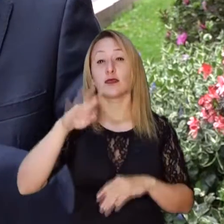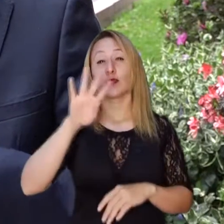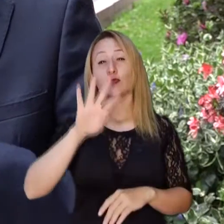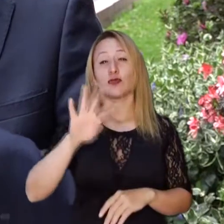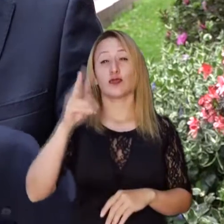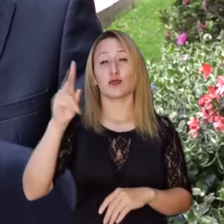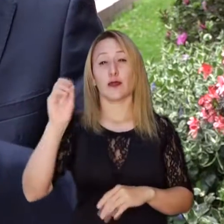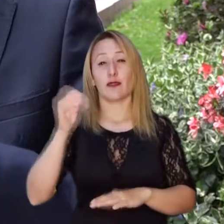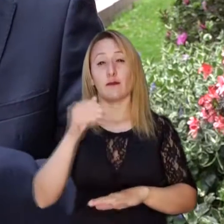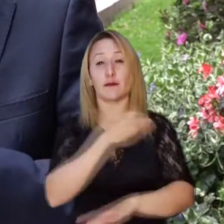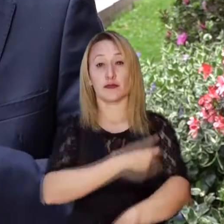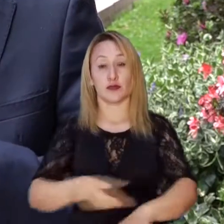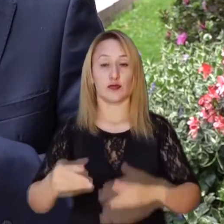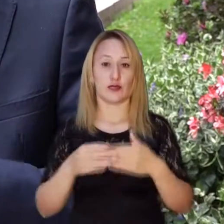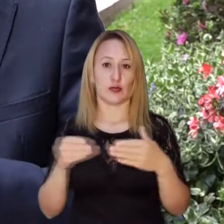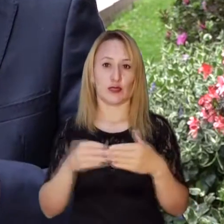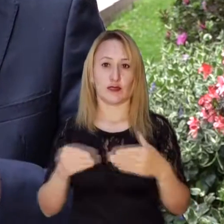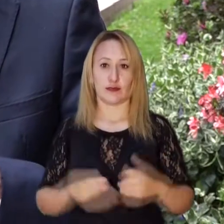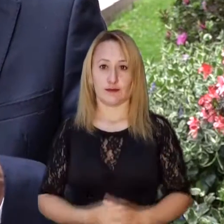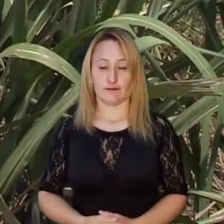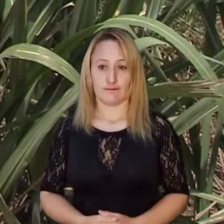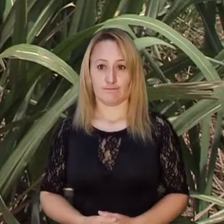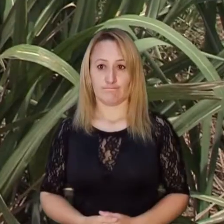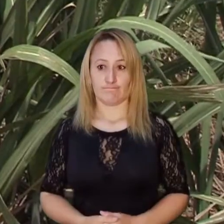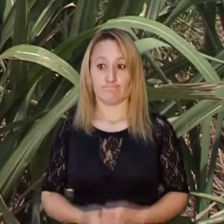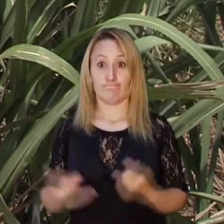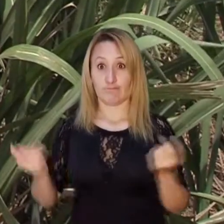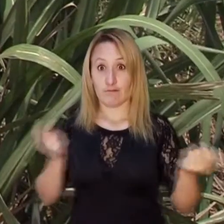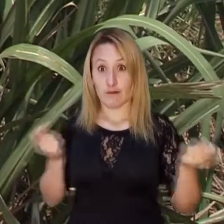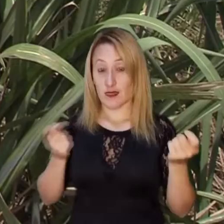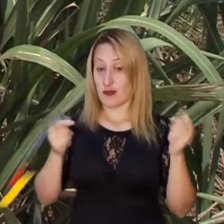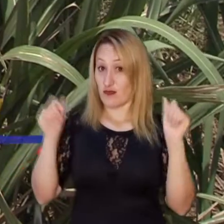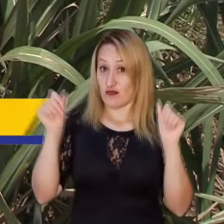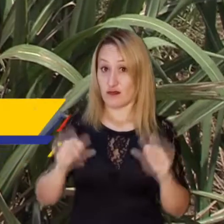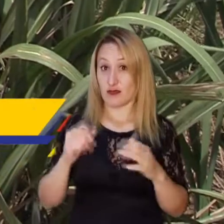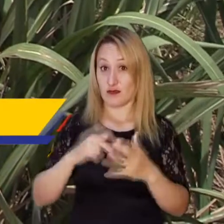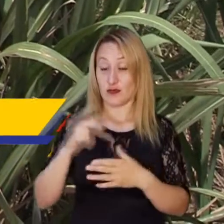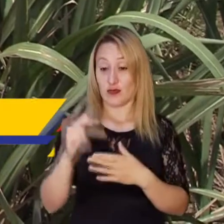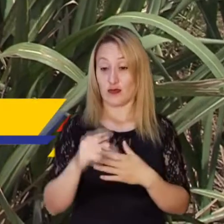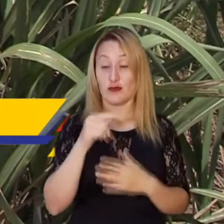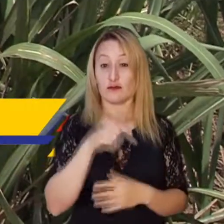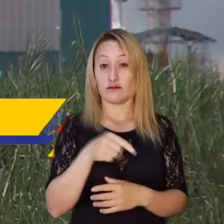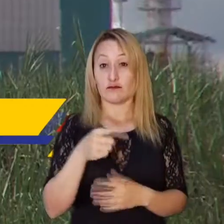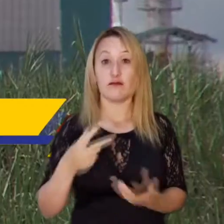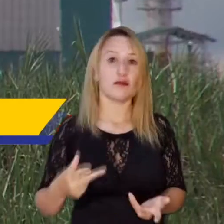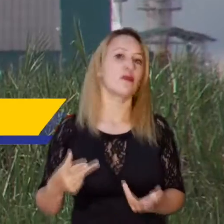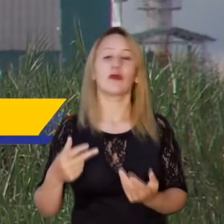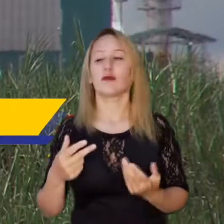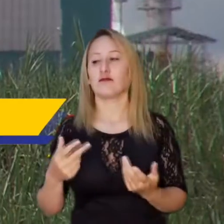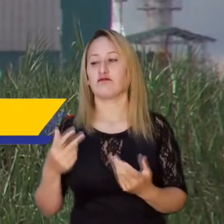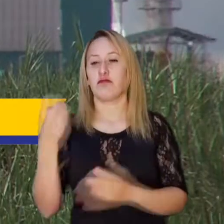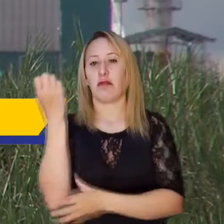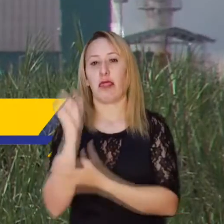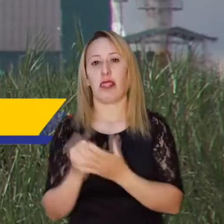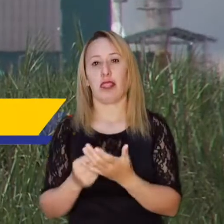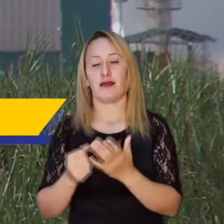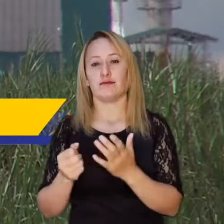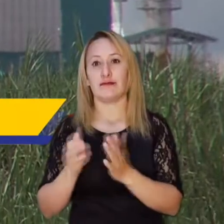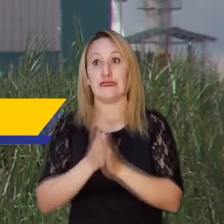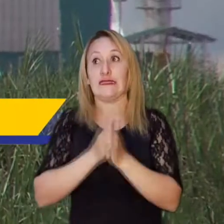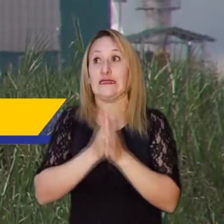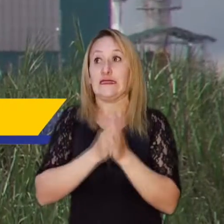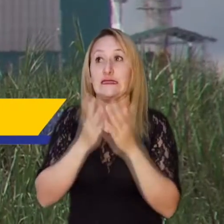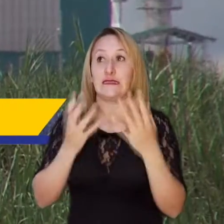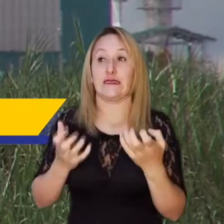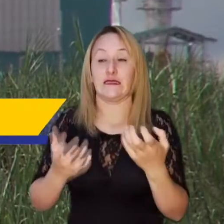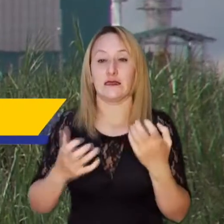420 millones de dólares. El mal gerenciamiento de este proyecto llevó al traste las expectativas